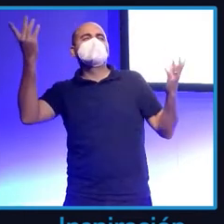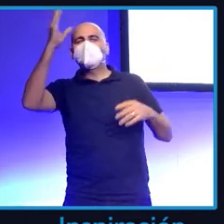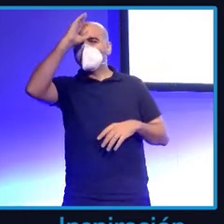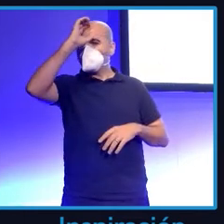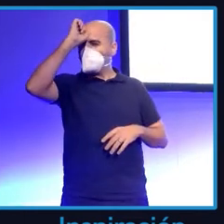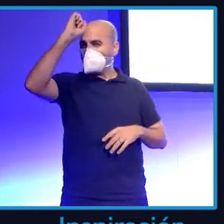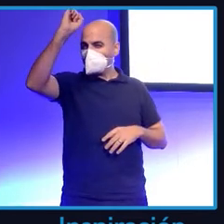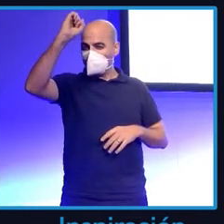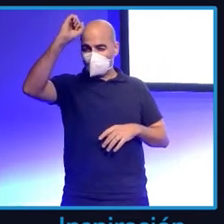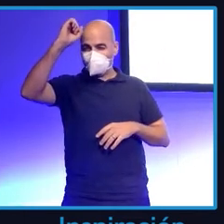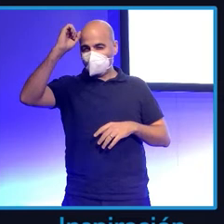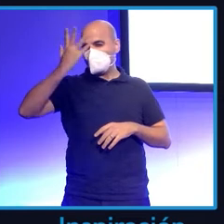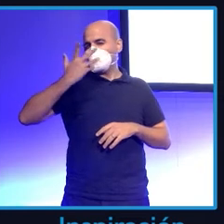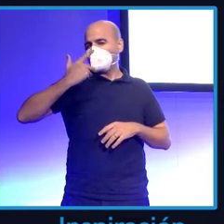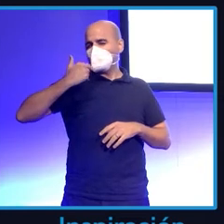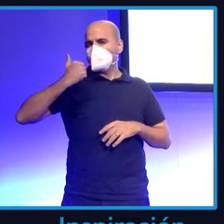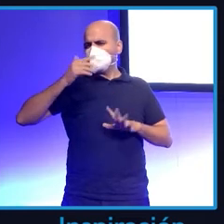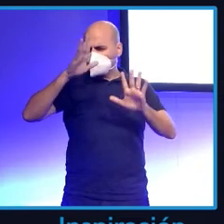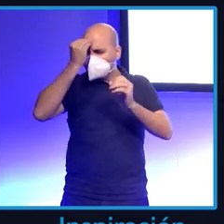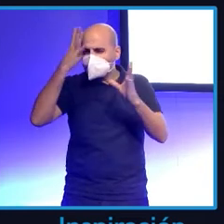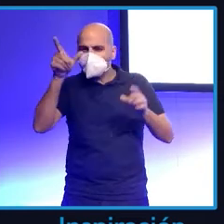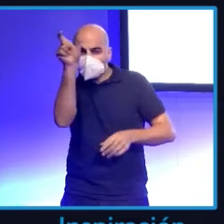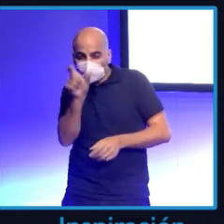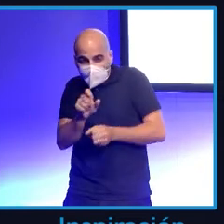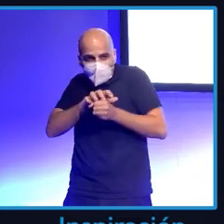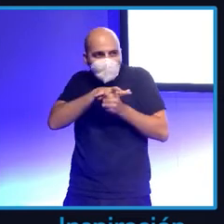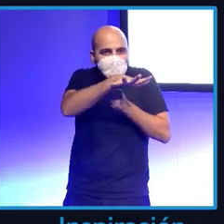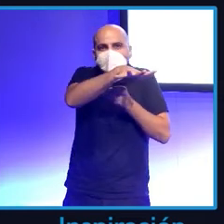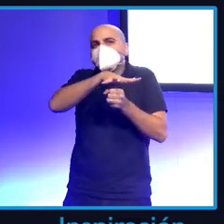influencers? ¿El influencer nace o se hace? ¿Qué pensáis? ¿Nace o se hace?